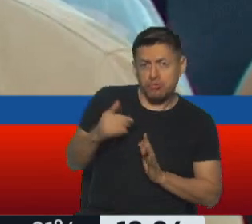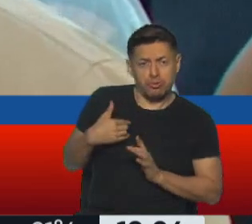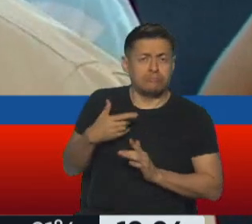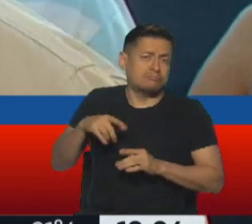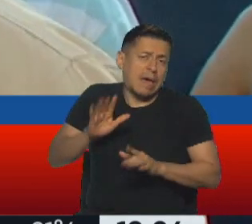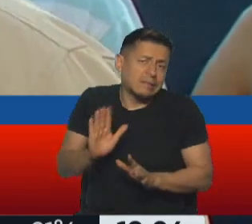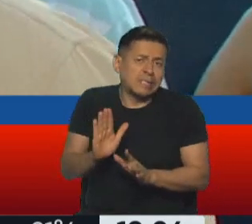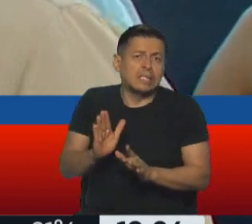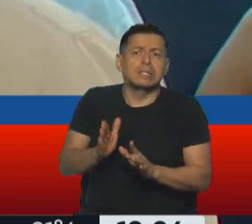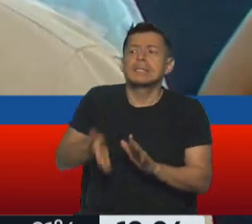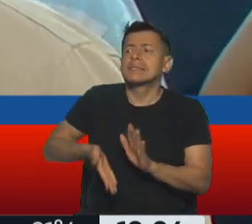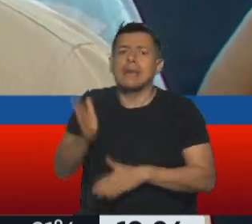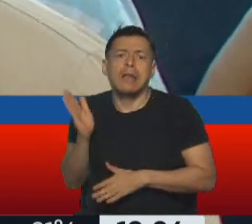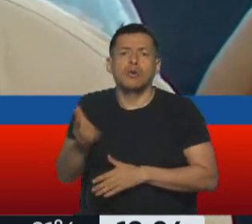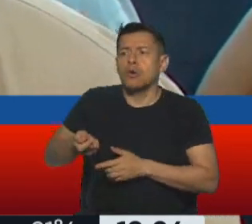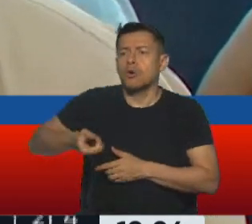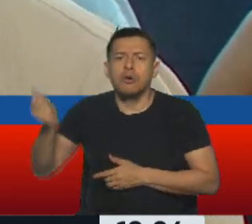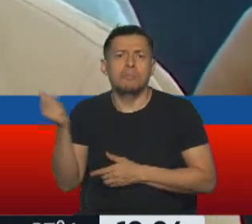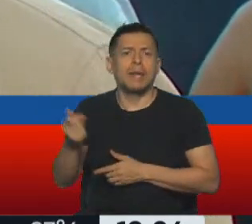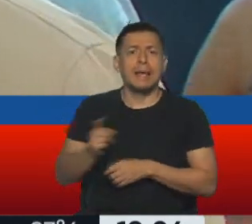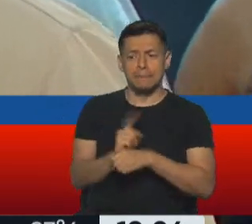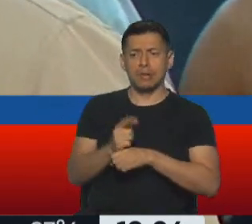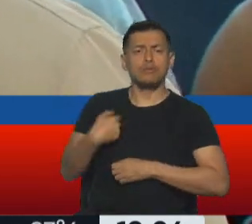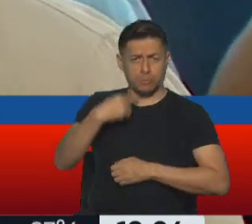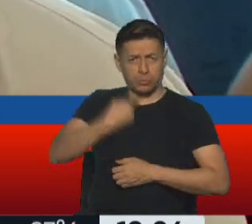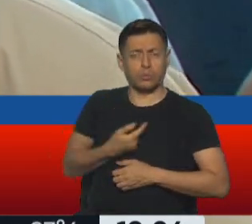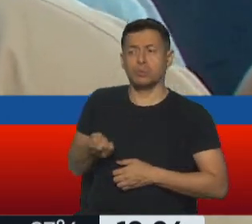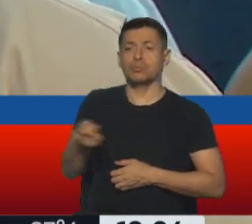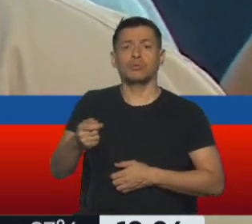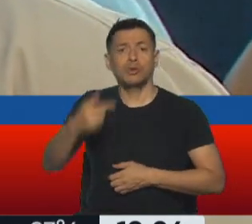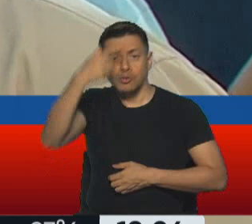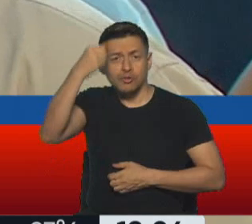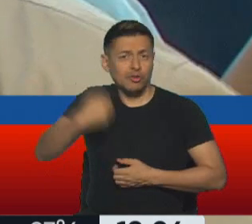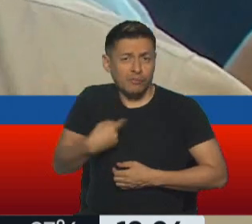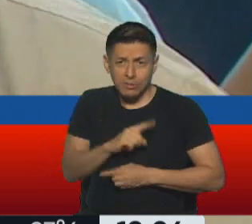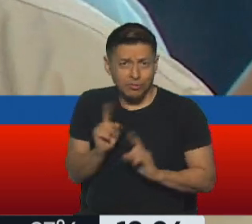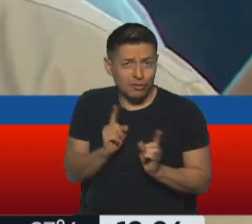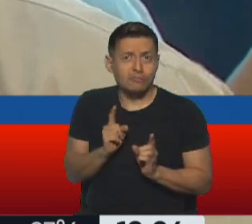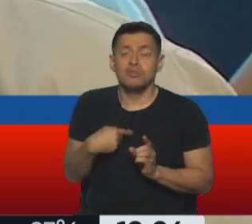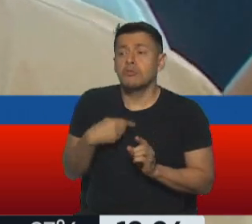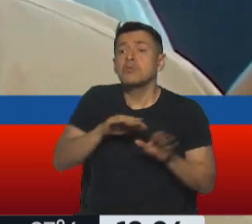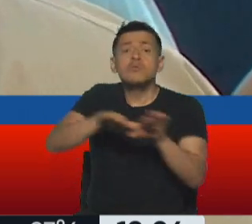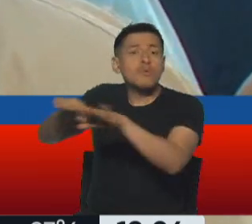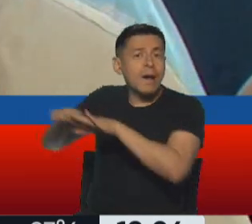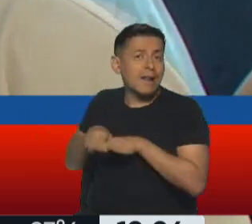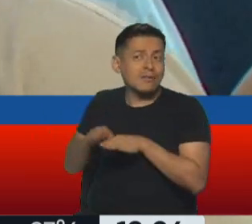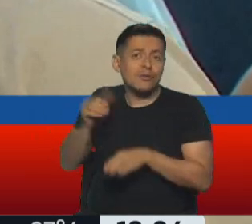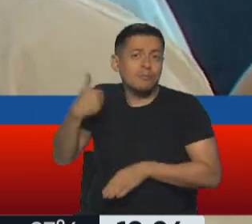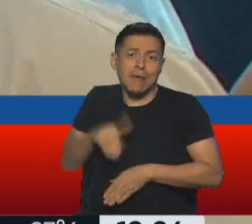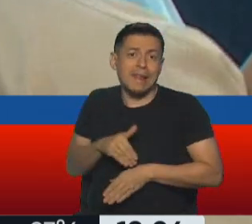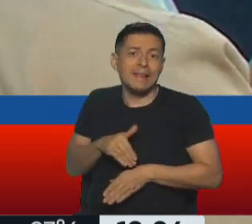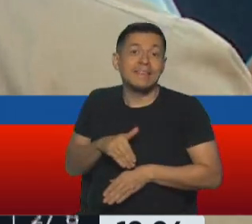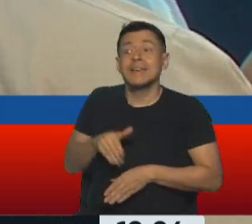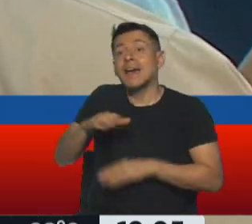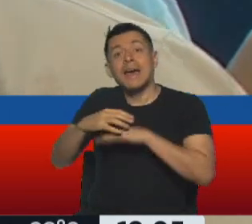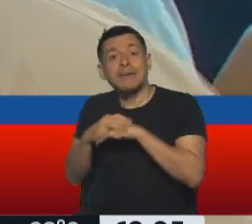yo, al perro lo paseo yo, a la casa la limpio yo, no tengo chofer, o sea, me manejo como cualquiera, o sea, es como encontrar, como un cumpleaños, donde te encontrás con un montón